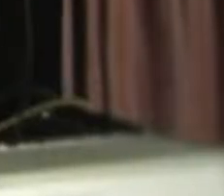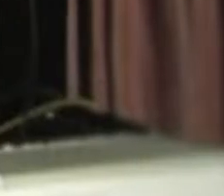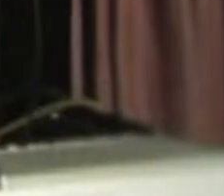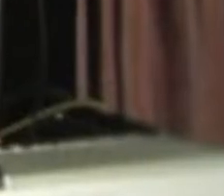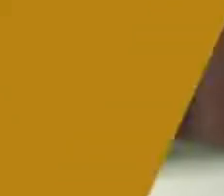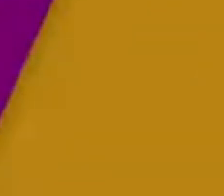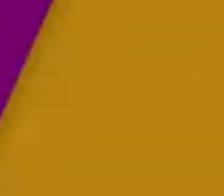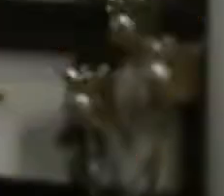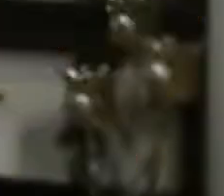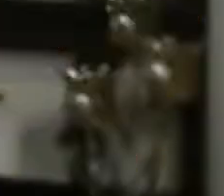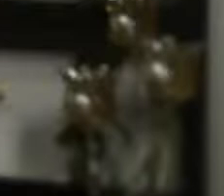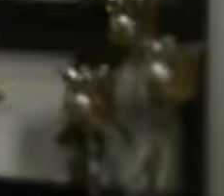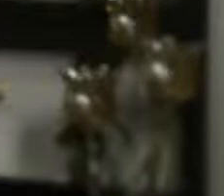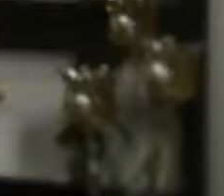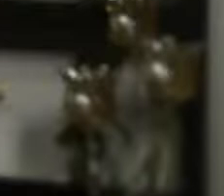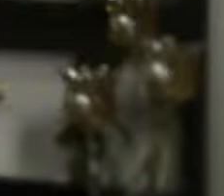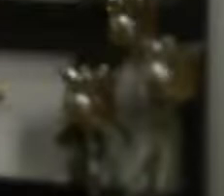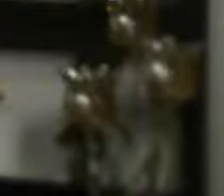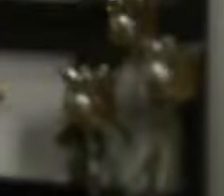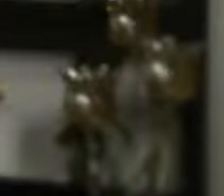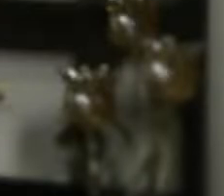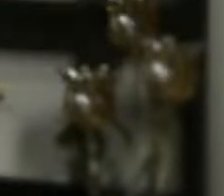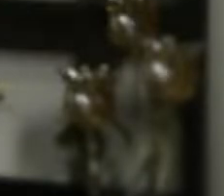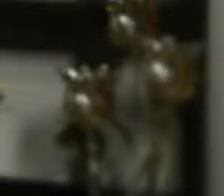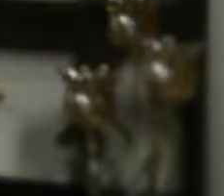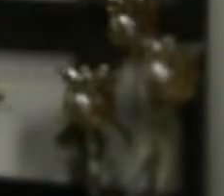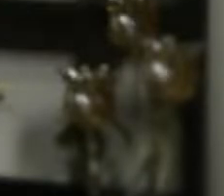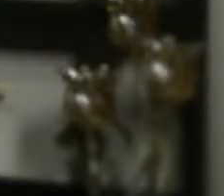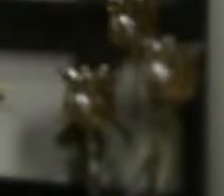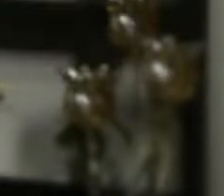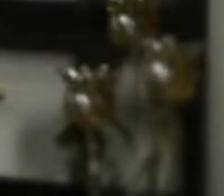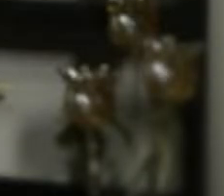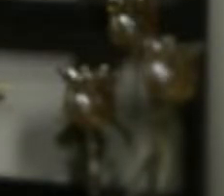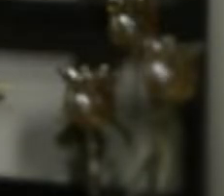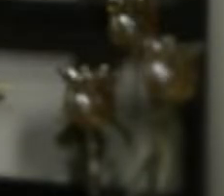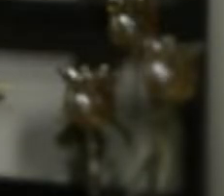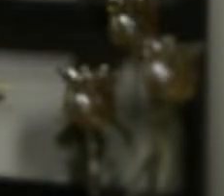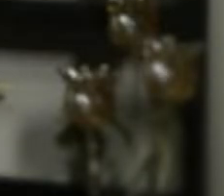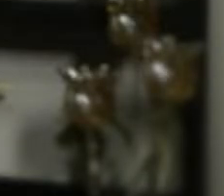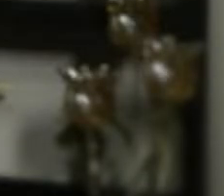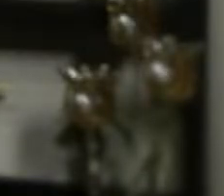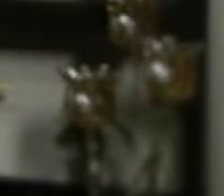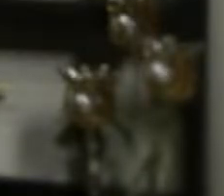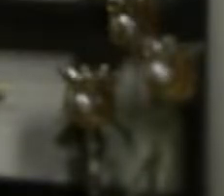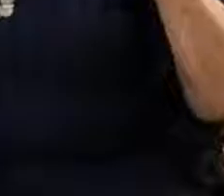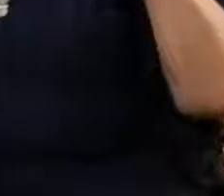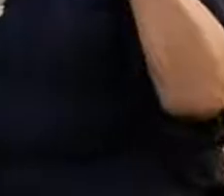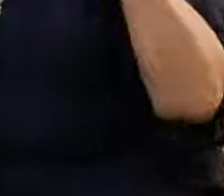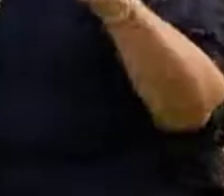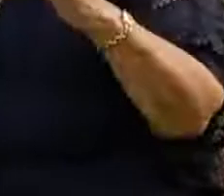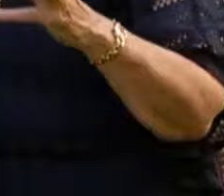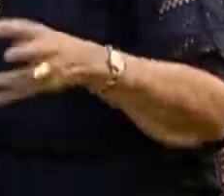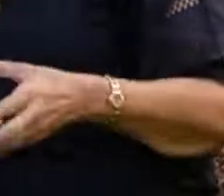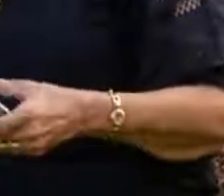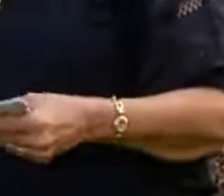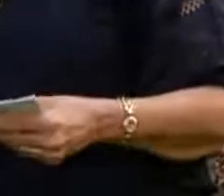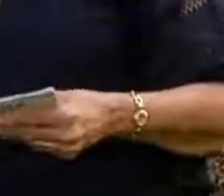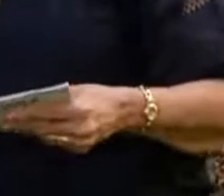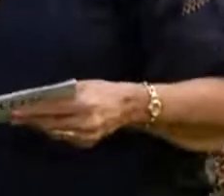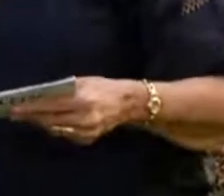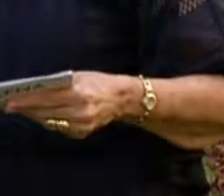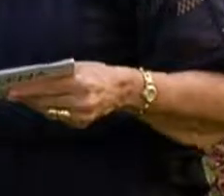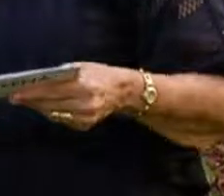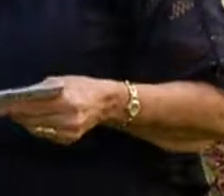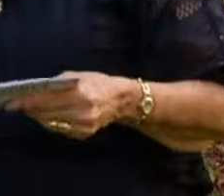Es un gusto saludarlos y poderlos invitar a este nuestro programa de Vida Plena. Espero nos acompañen los